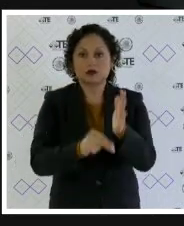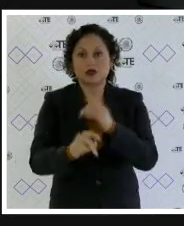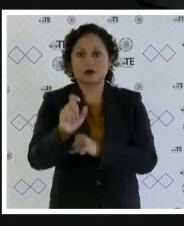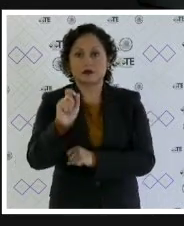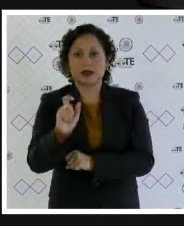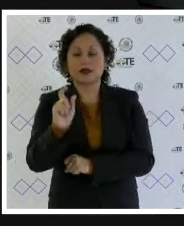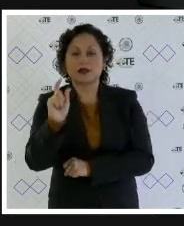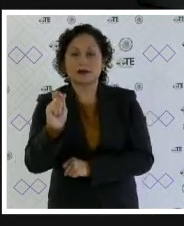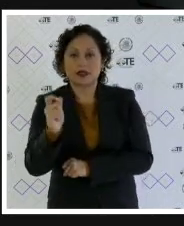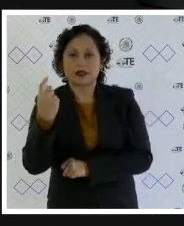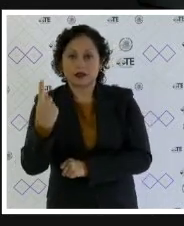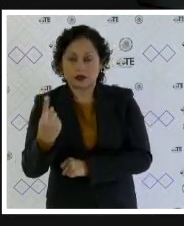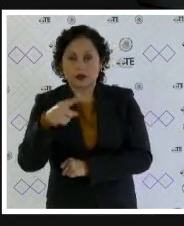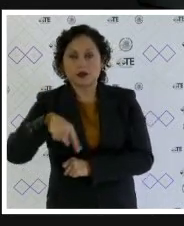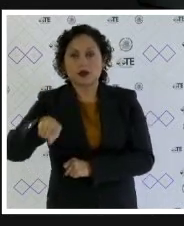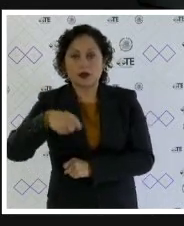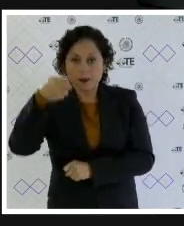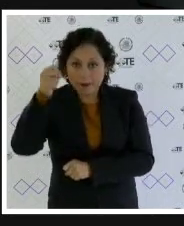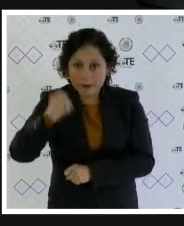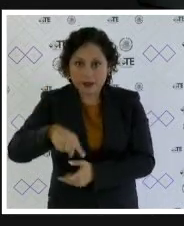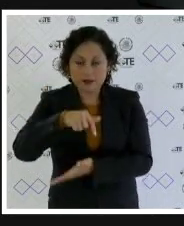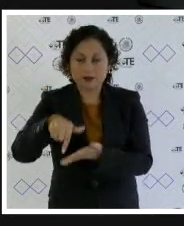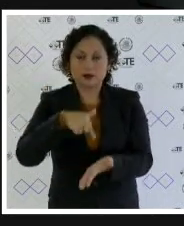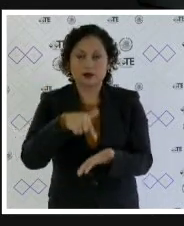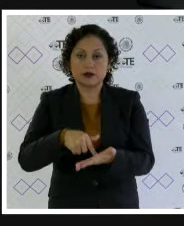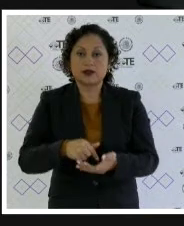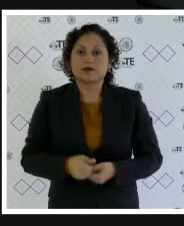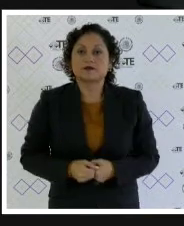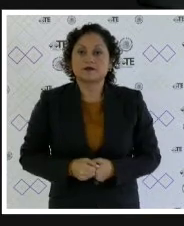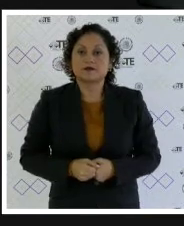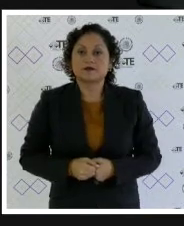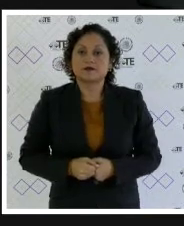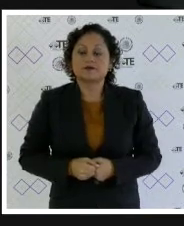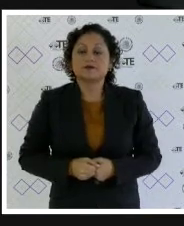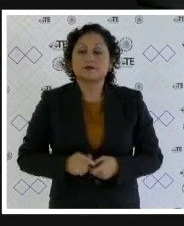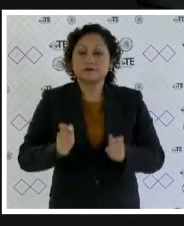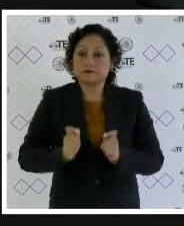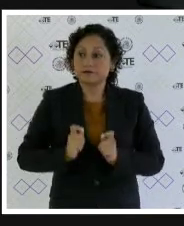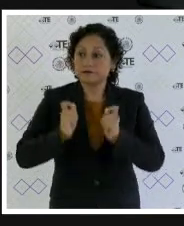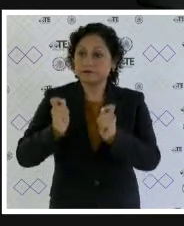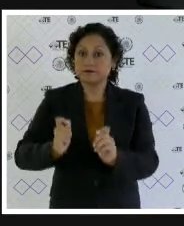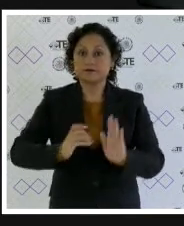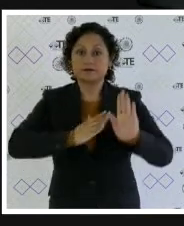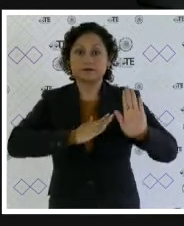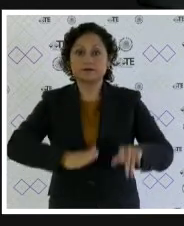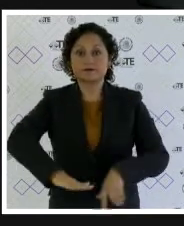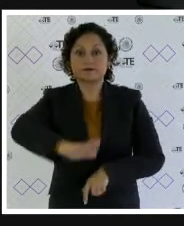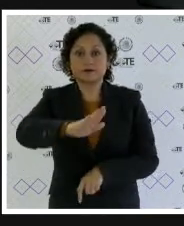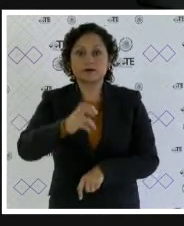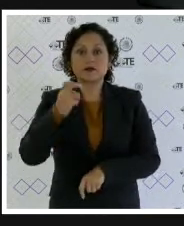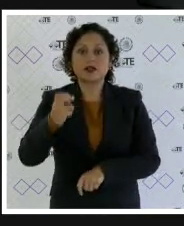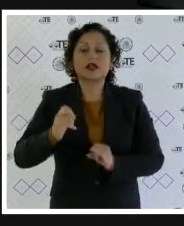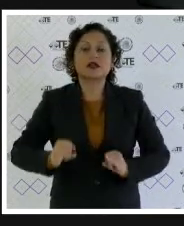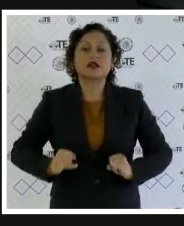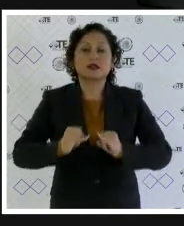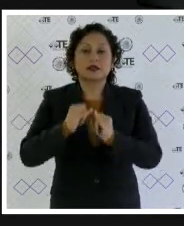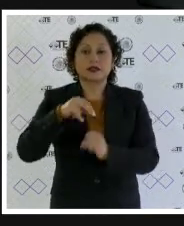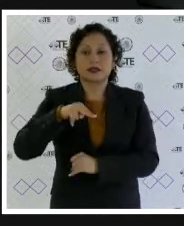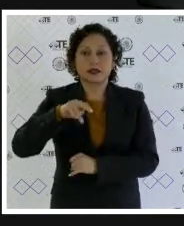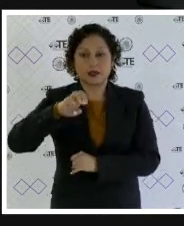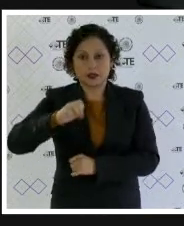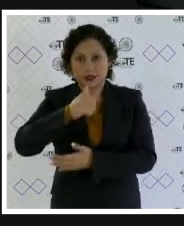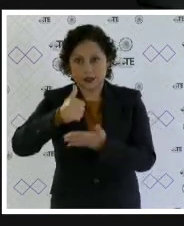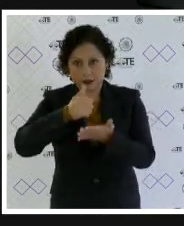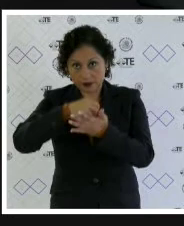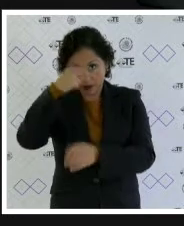2021 de esa unidad territorial se deja sin efectos la toma de protesta que llevó a cabo el Instituto Electoral de la Ciudad de México respecto